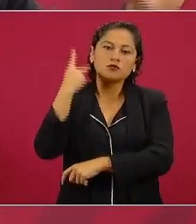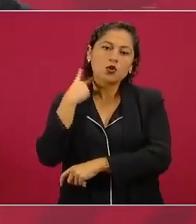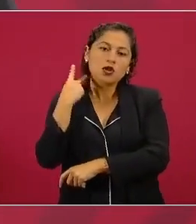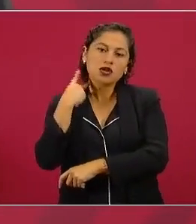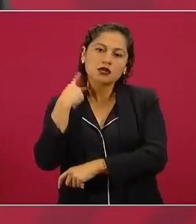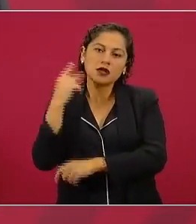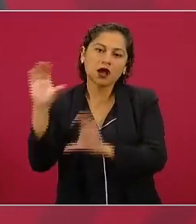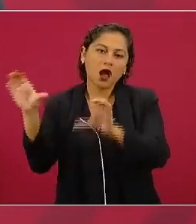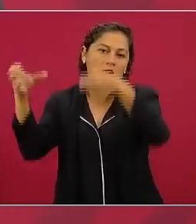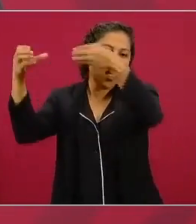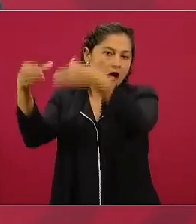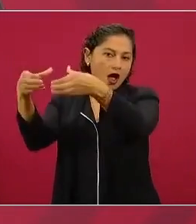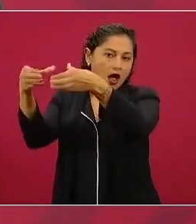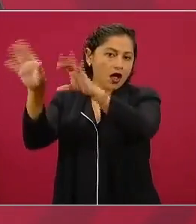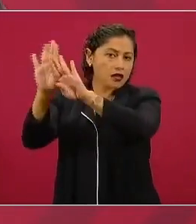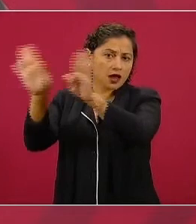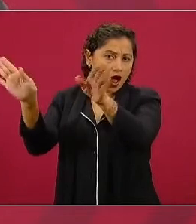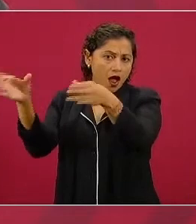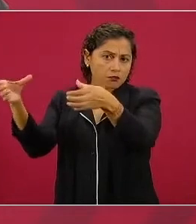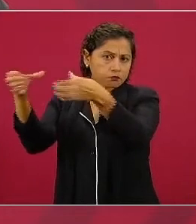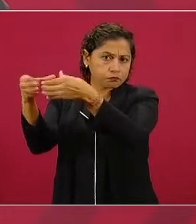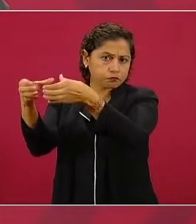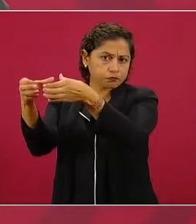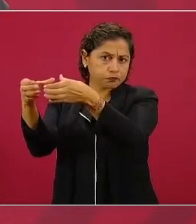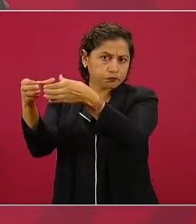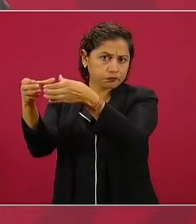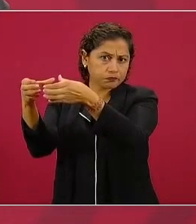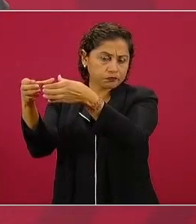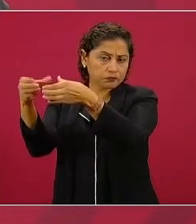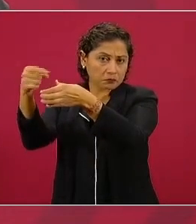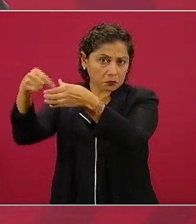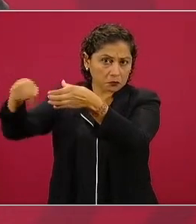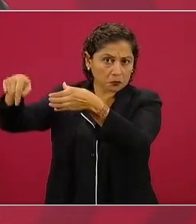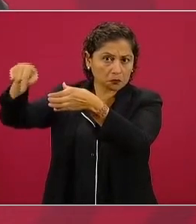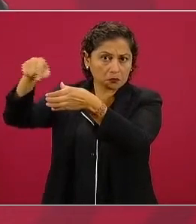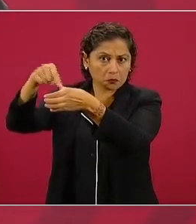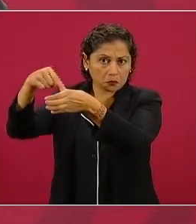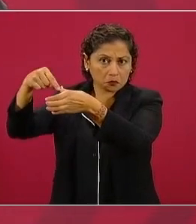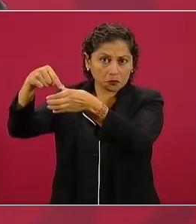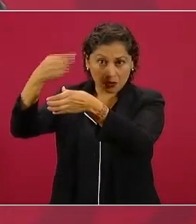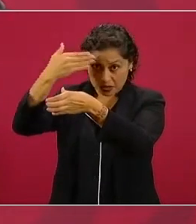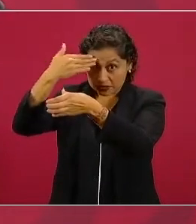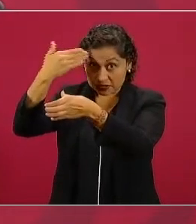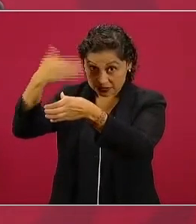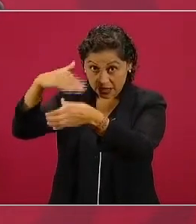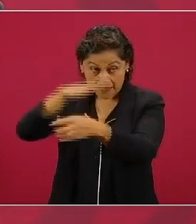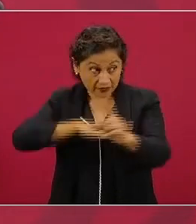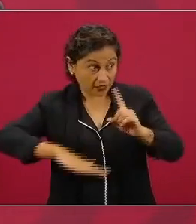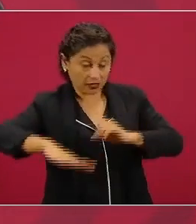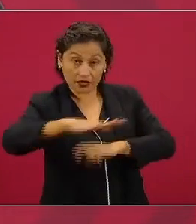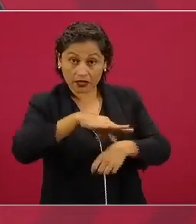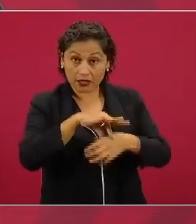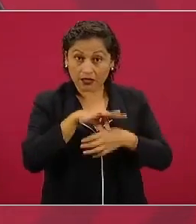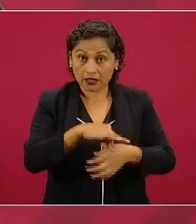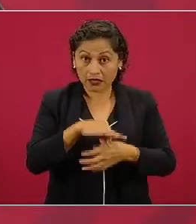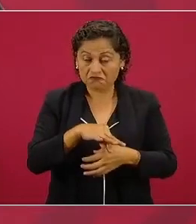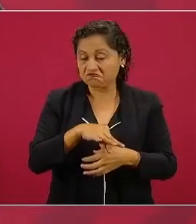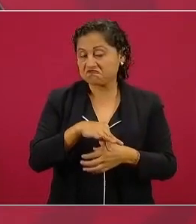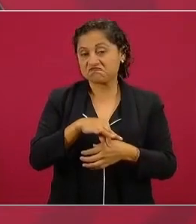tienen conocimiento de lo que está pasando, de la realidad,